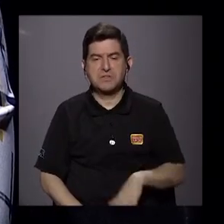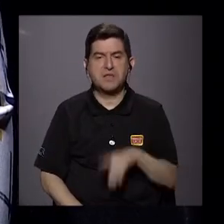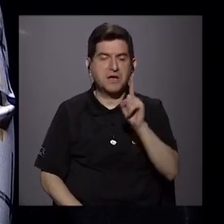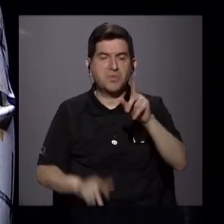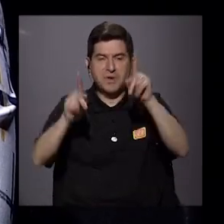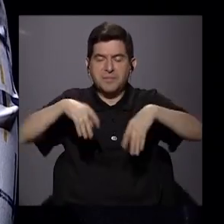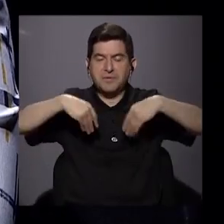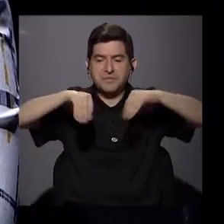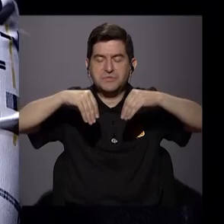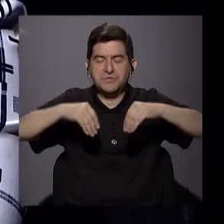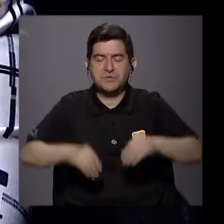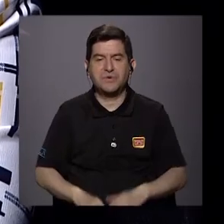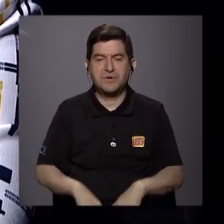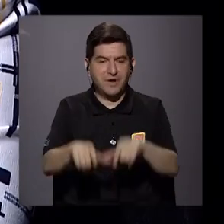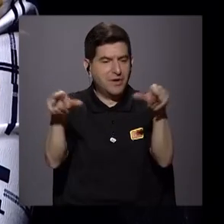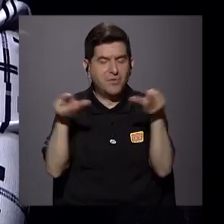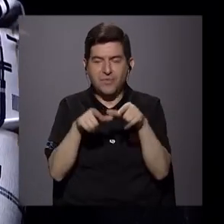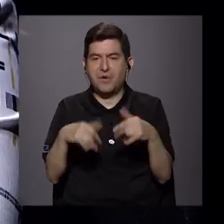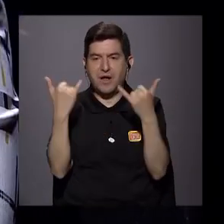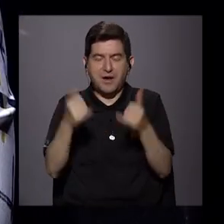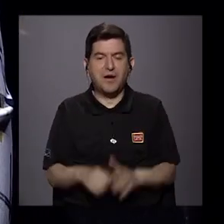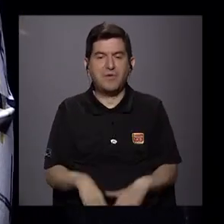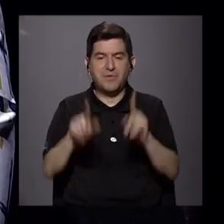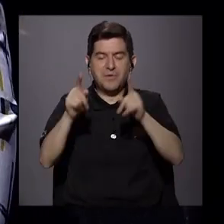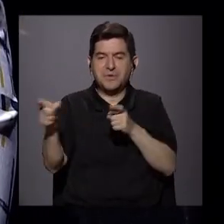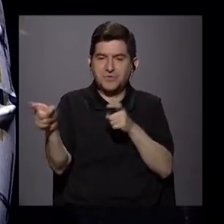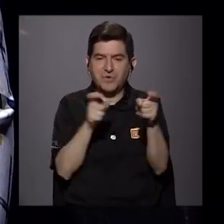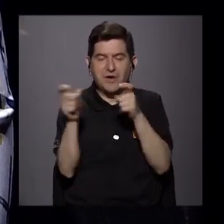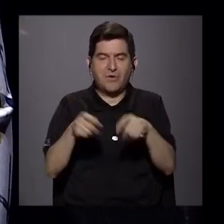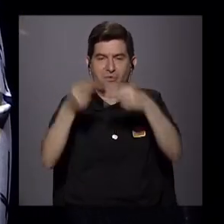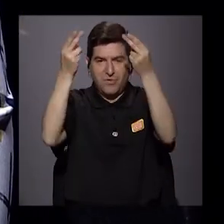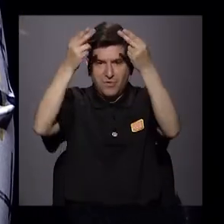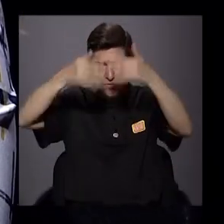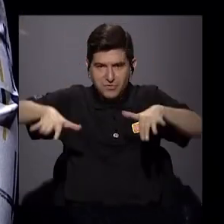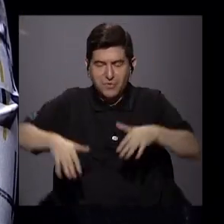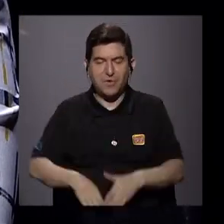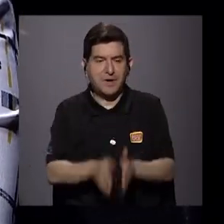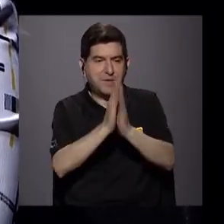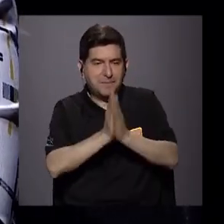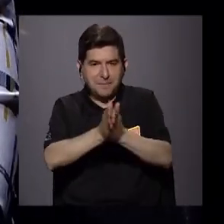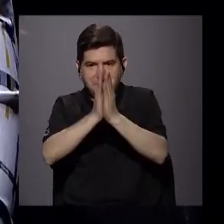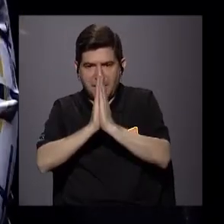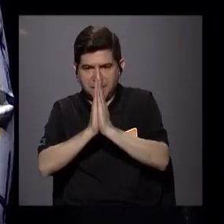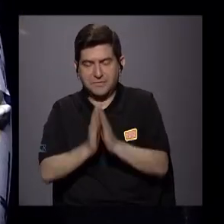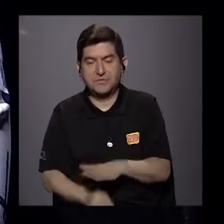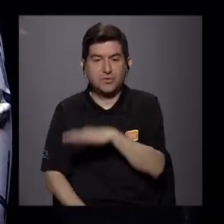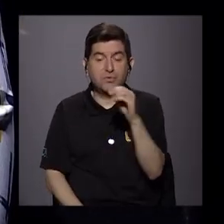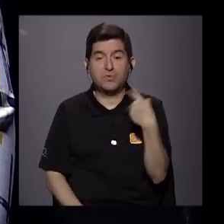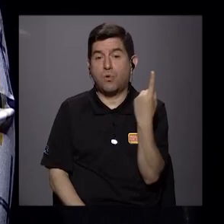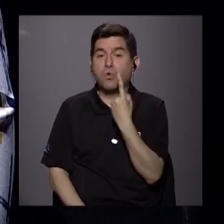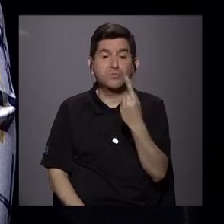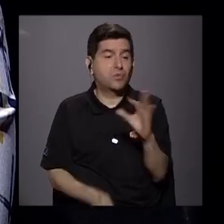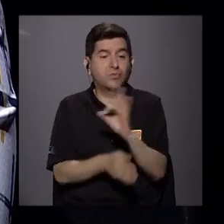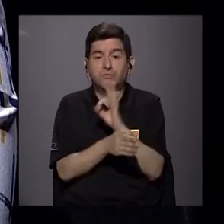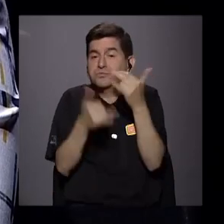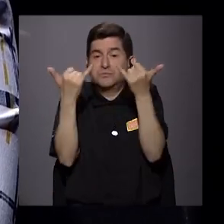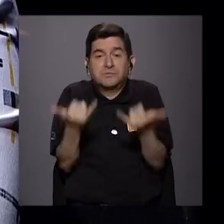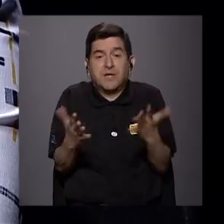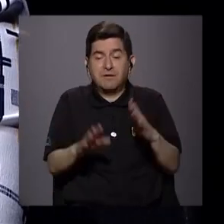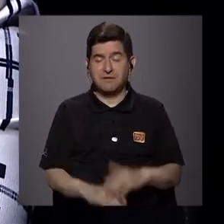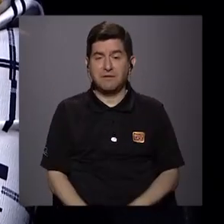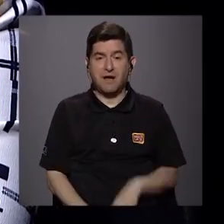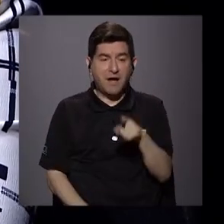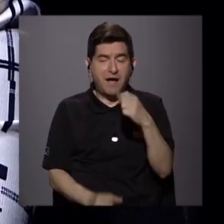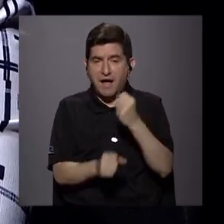dependiente en una tienda, sino alguien que esté manejando la red de internet para poder hacer los pedidos o los pedidos incluso se hacen solos, ¿verdad? Entonces,